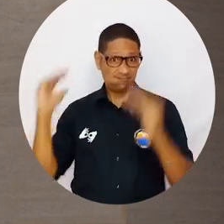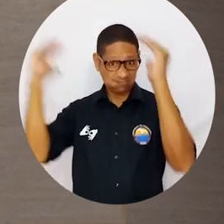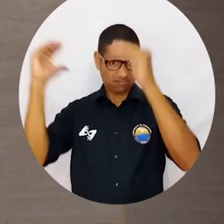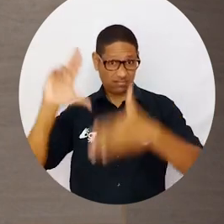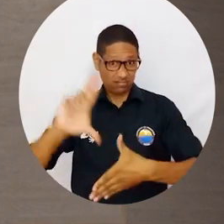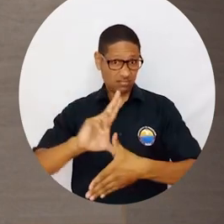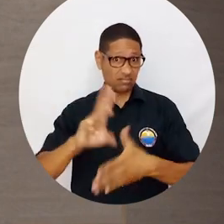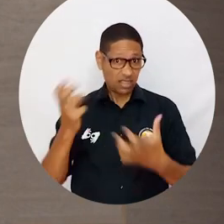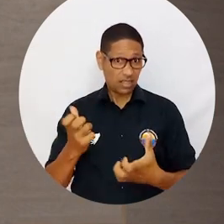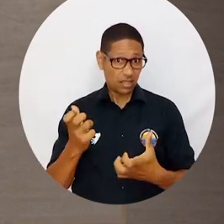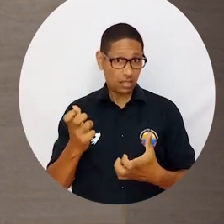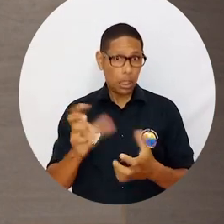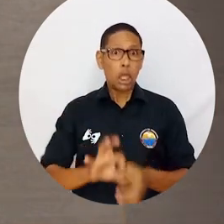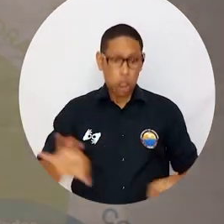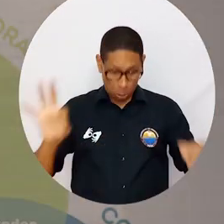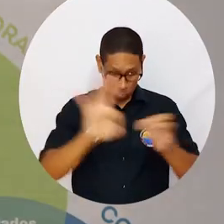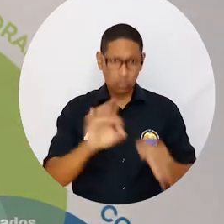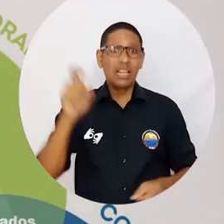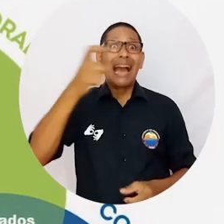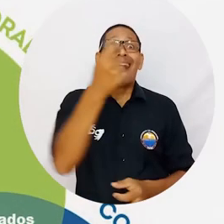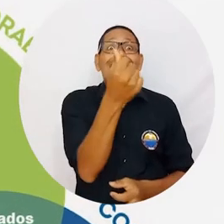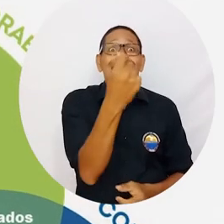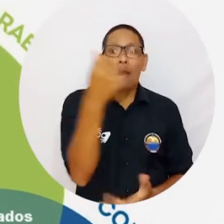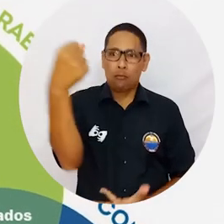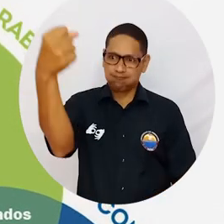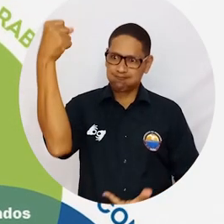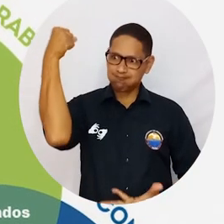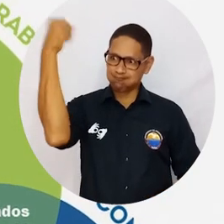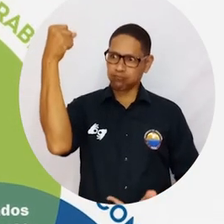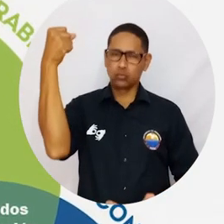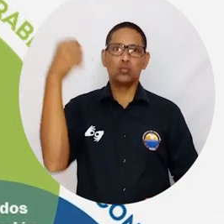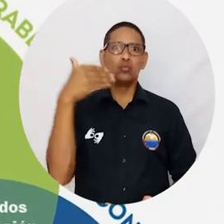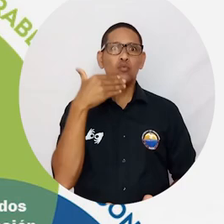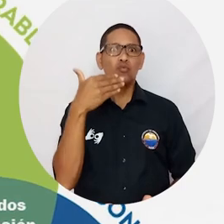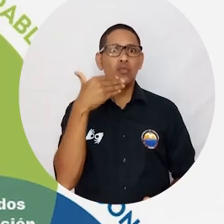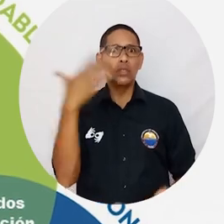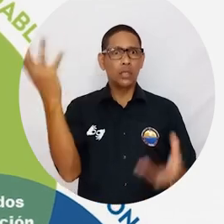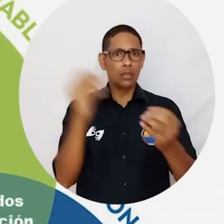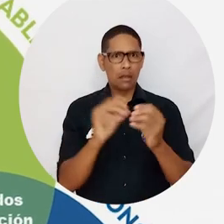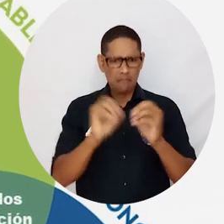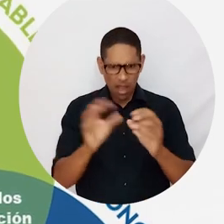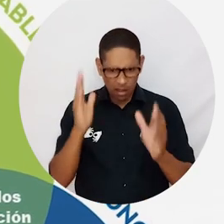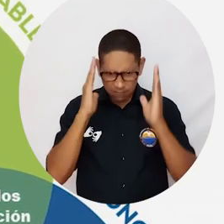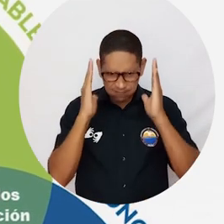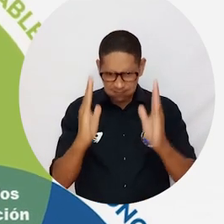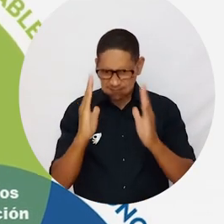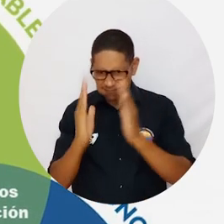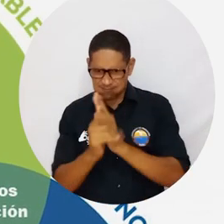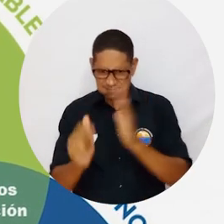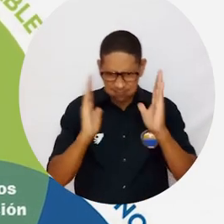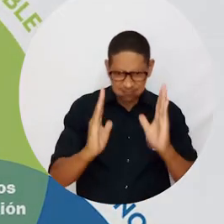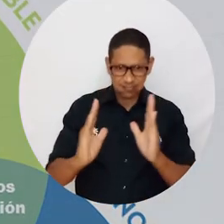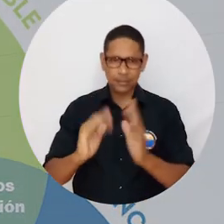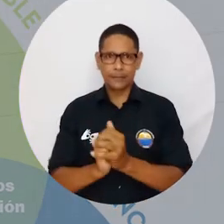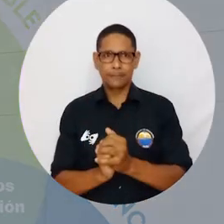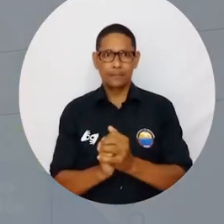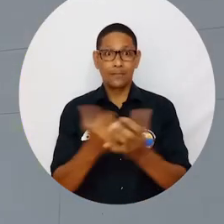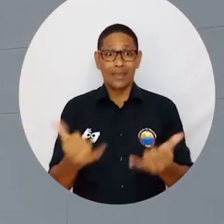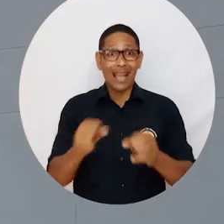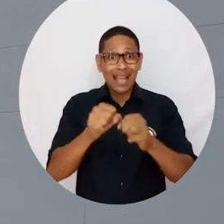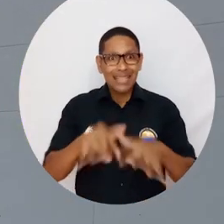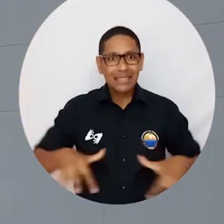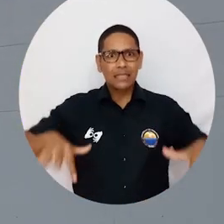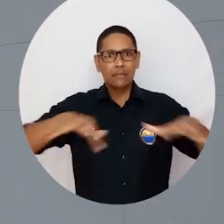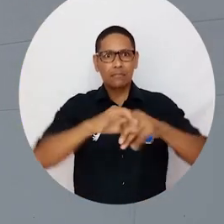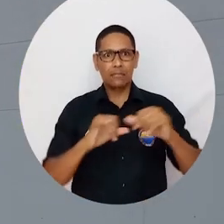universidades de talla mundial en Latinoamérica, pues tenemos que tener abundantes recursos, una gubernaría favorable y una concentración de talento. Este